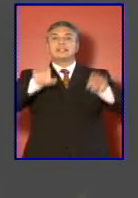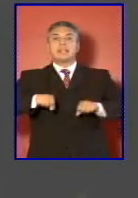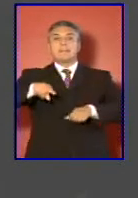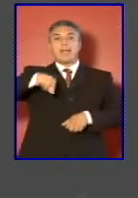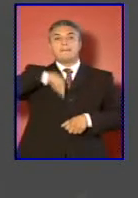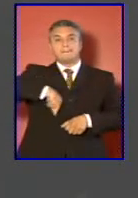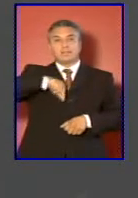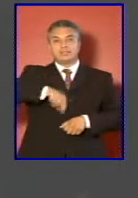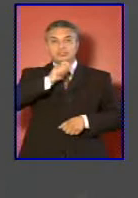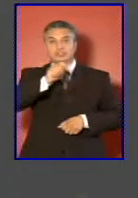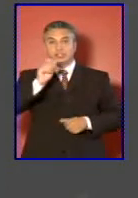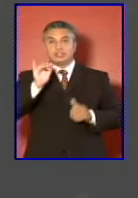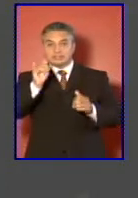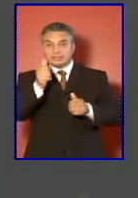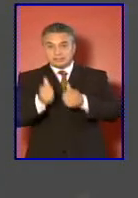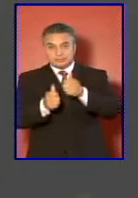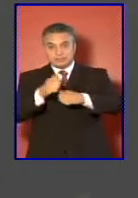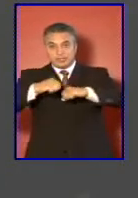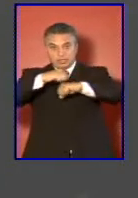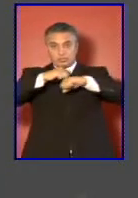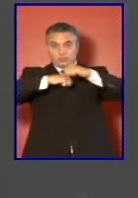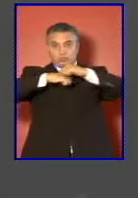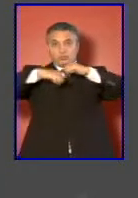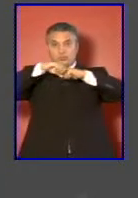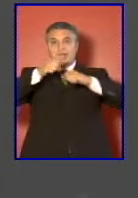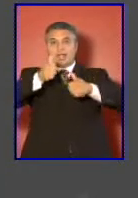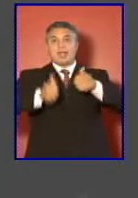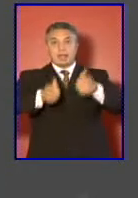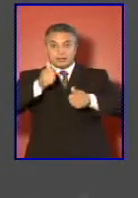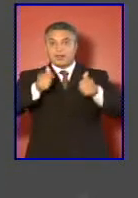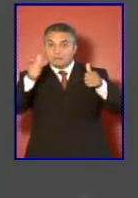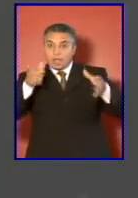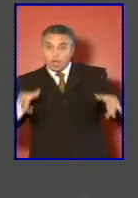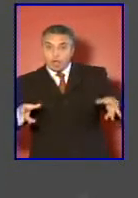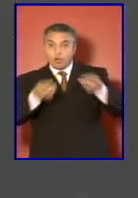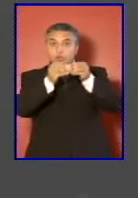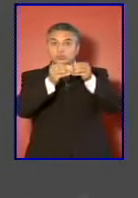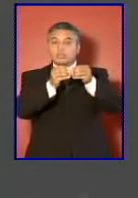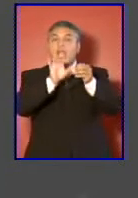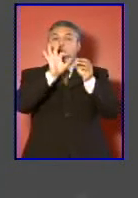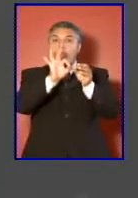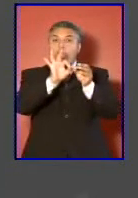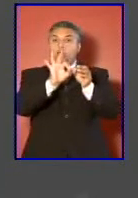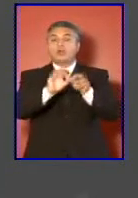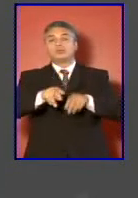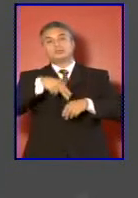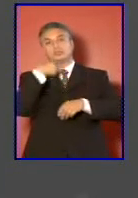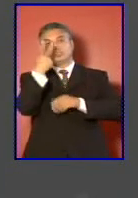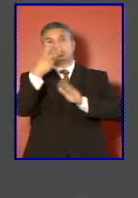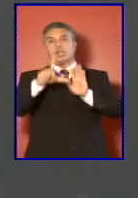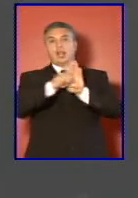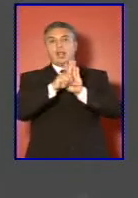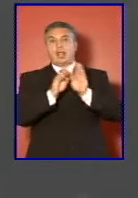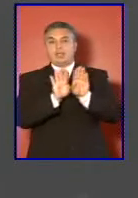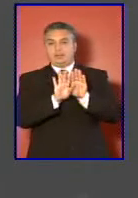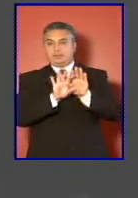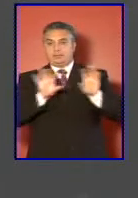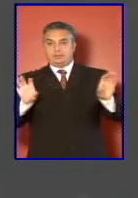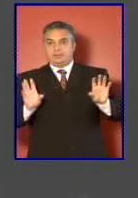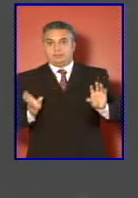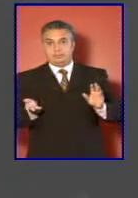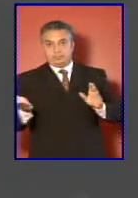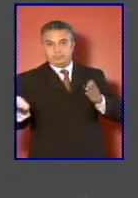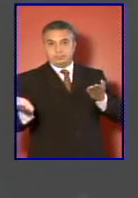reforma estructural a la carrera van juntas o los vamos a separar en dos leyes con el fin de